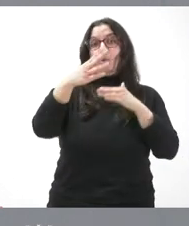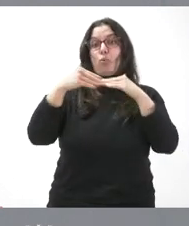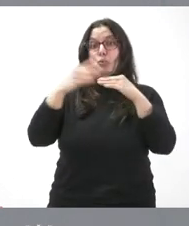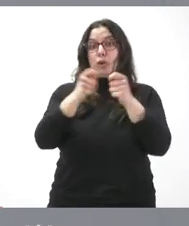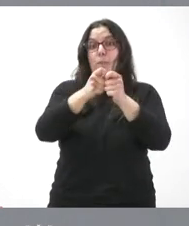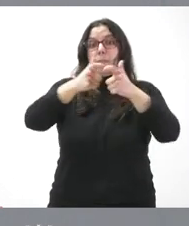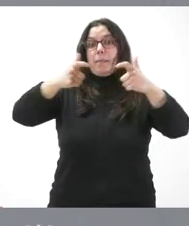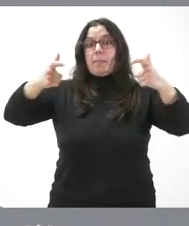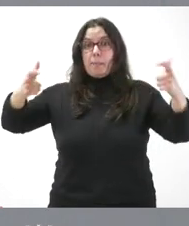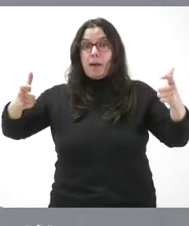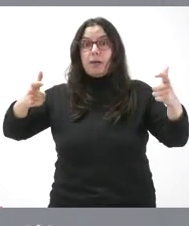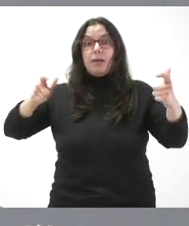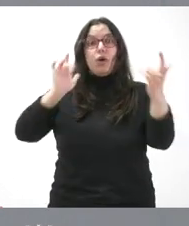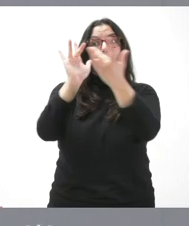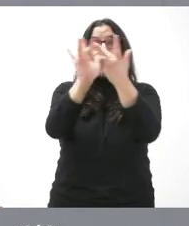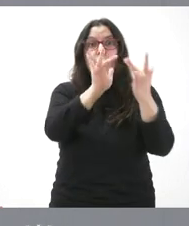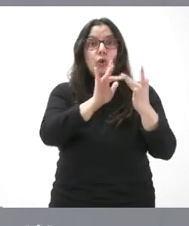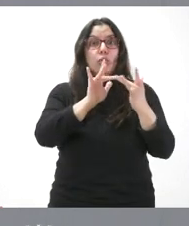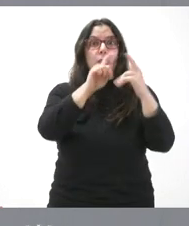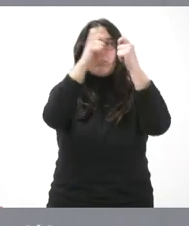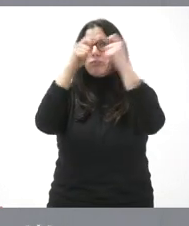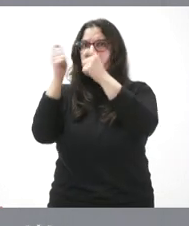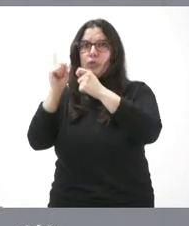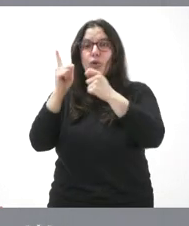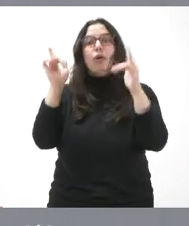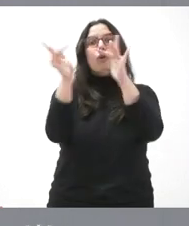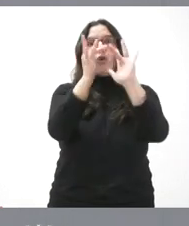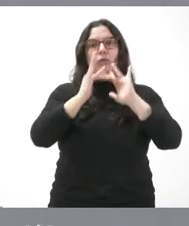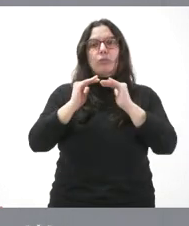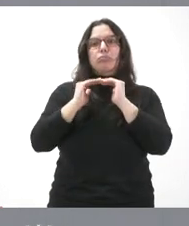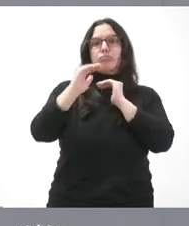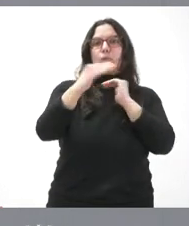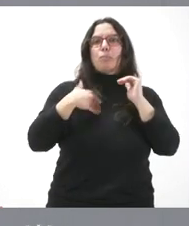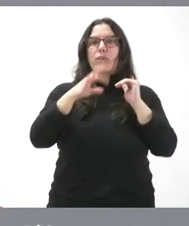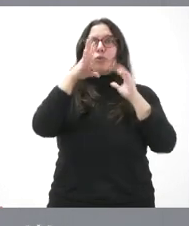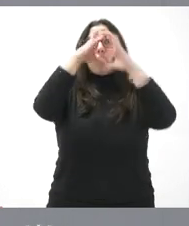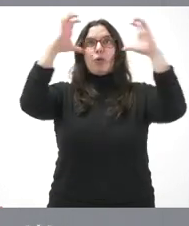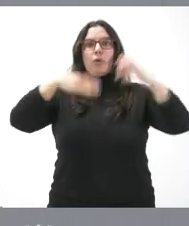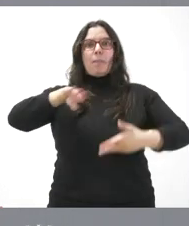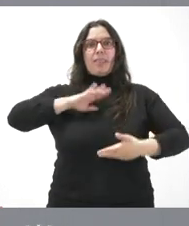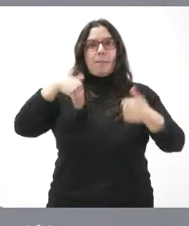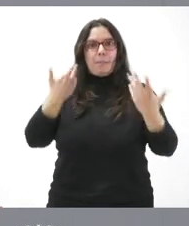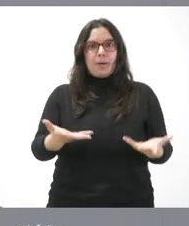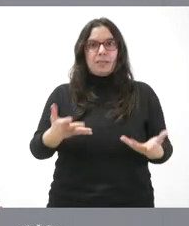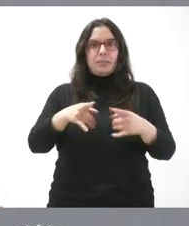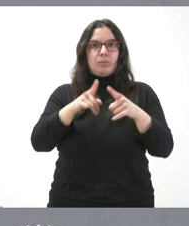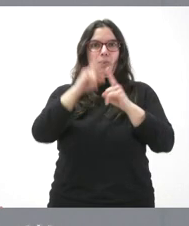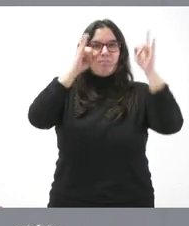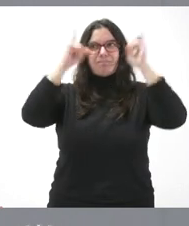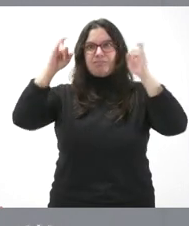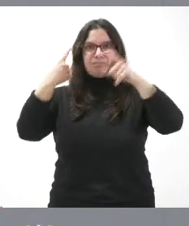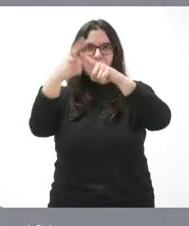de usuarios, la comunicación entre estos y los asistentes no se resienta y podamos abordarla de forma adecuada,